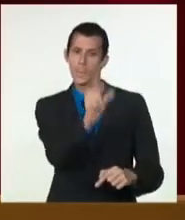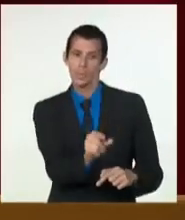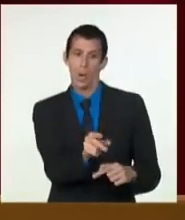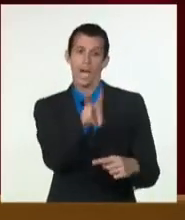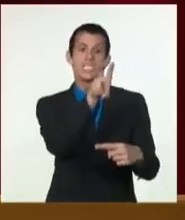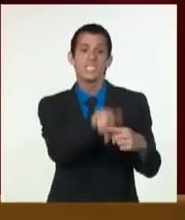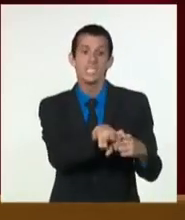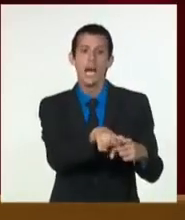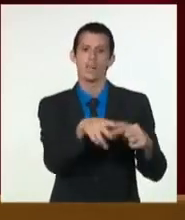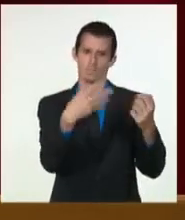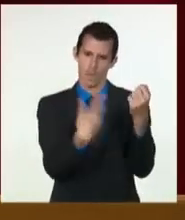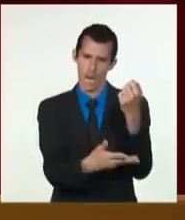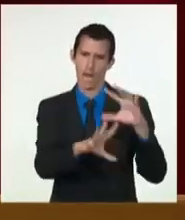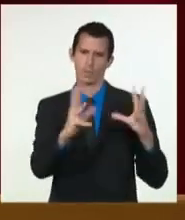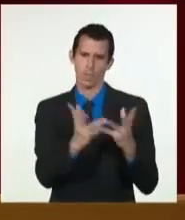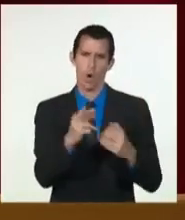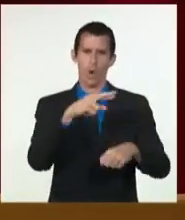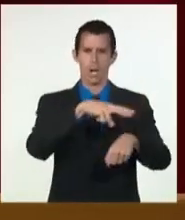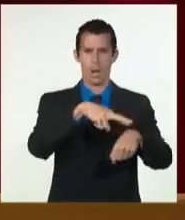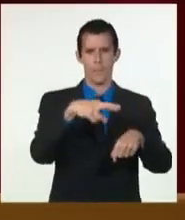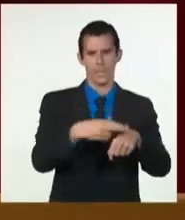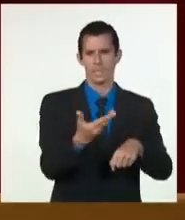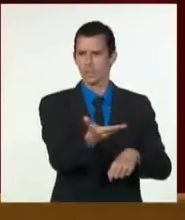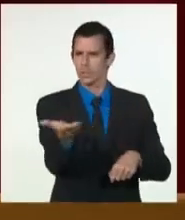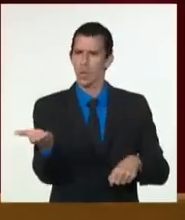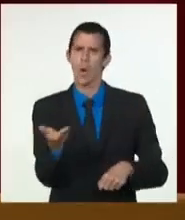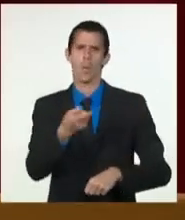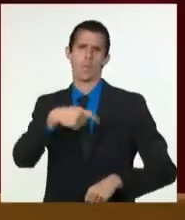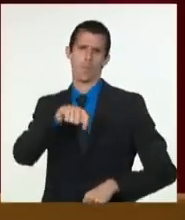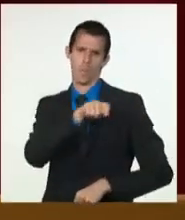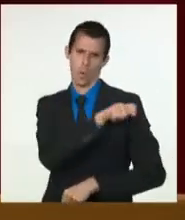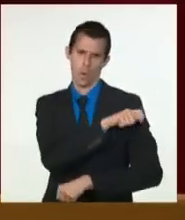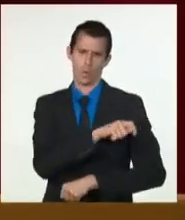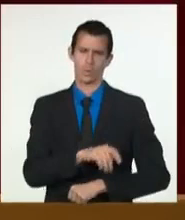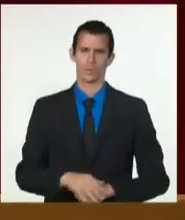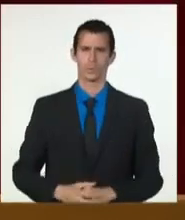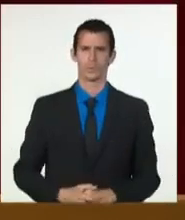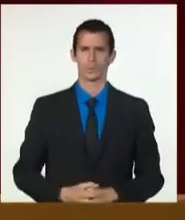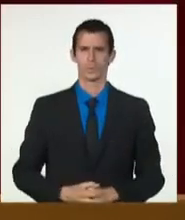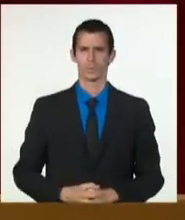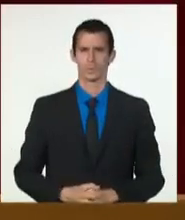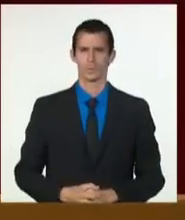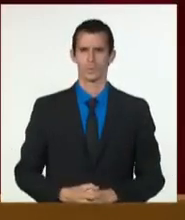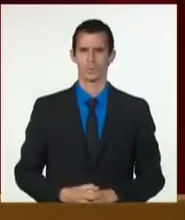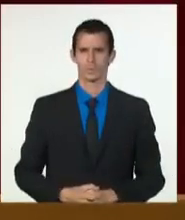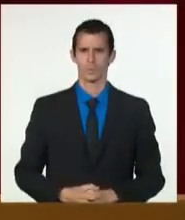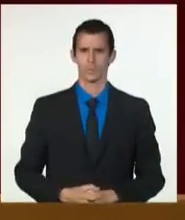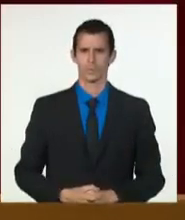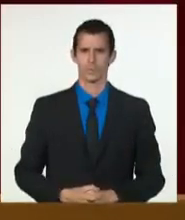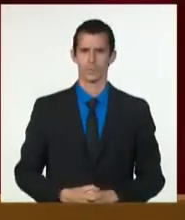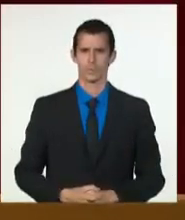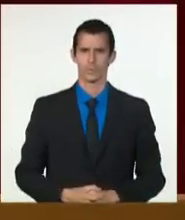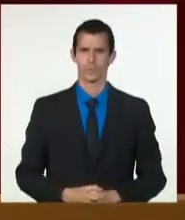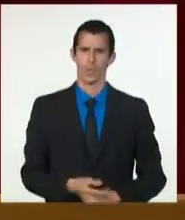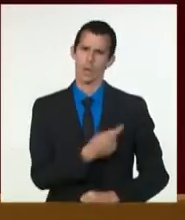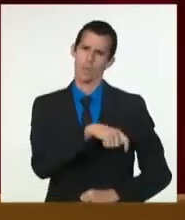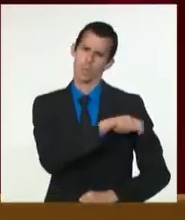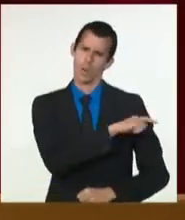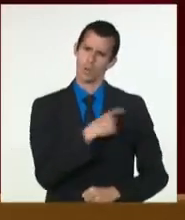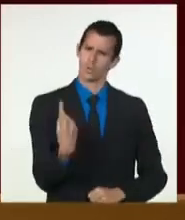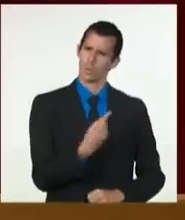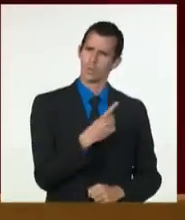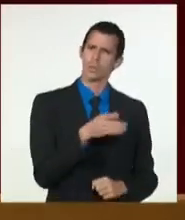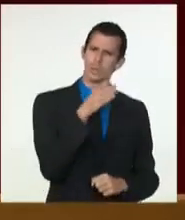a quienes nos debemos. Estos meses de intercambio con el pueblo en la calle, en los barrios, en los caceríos